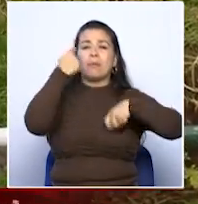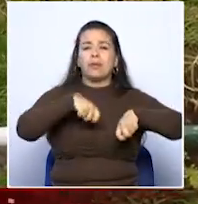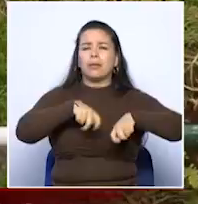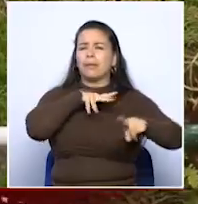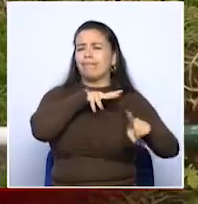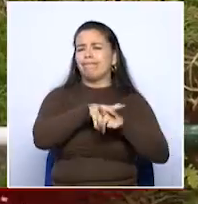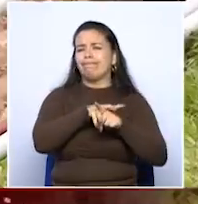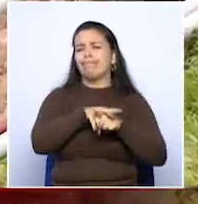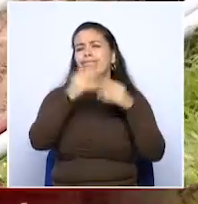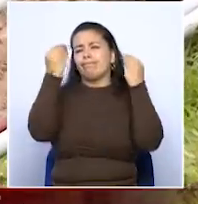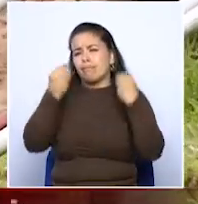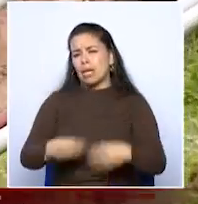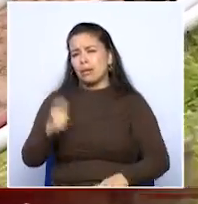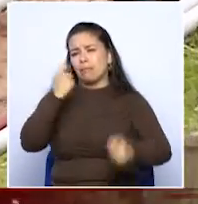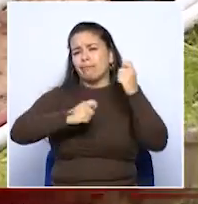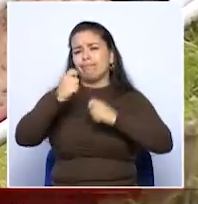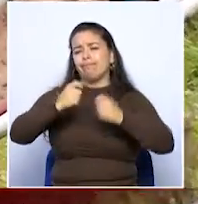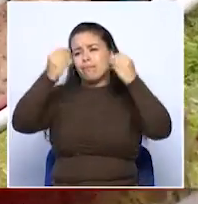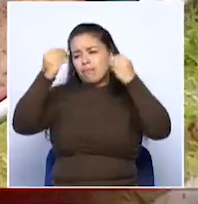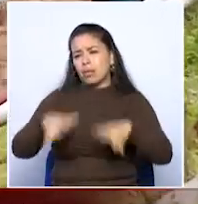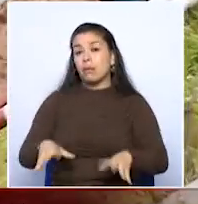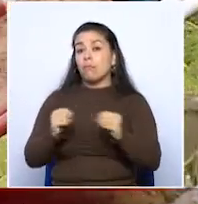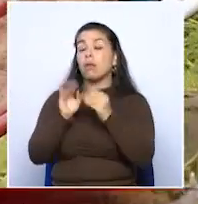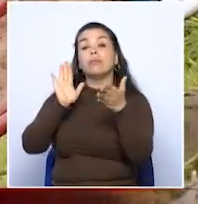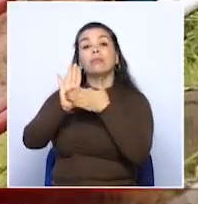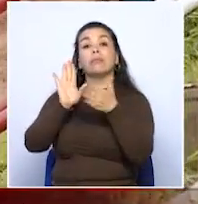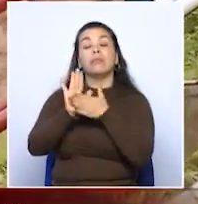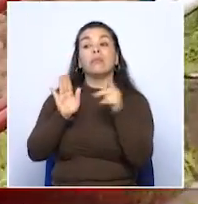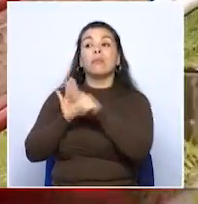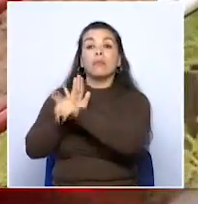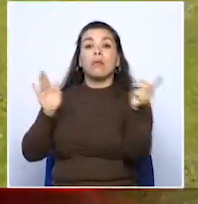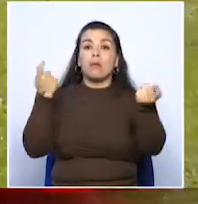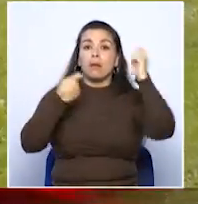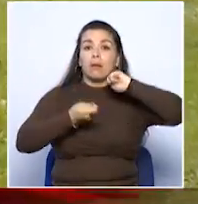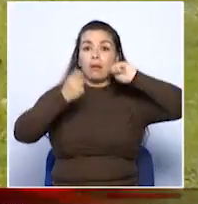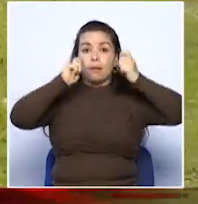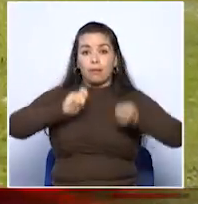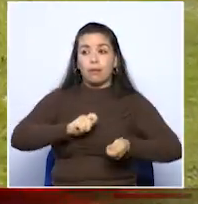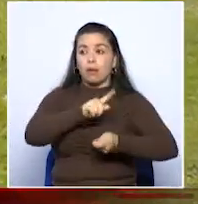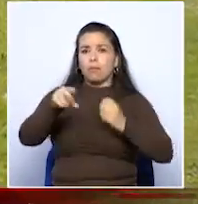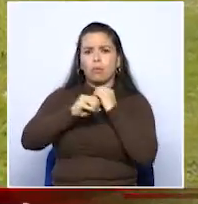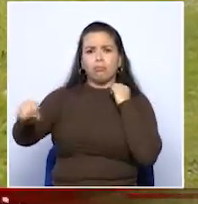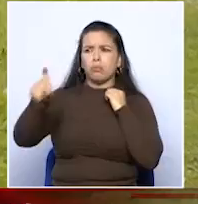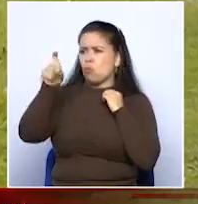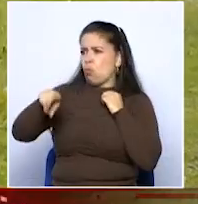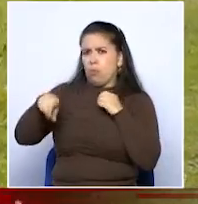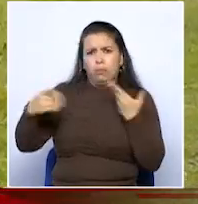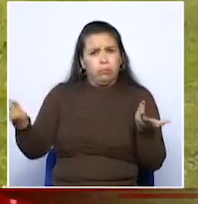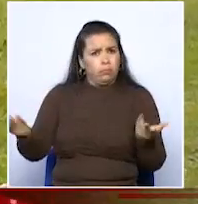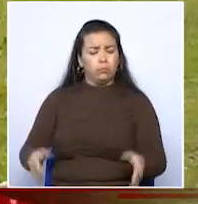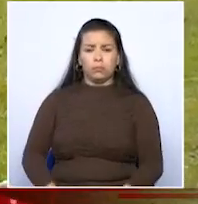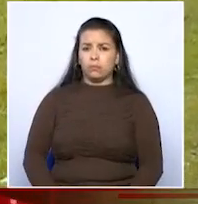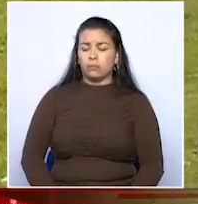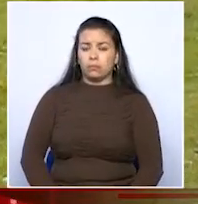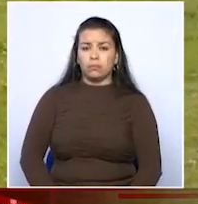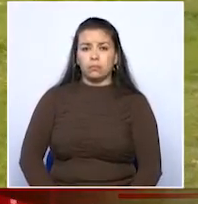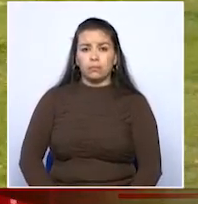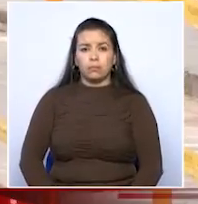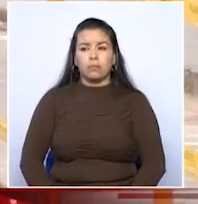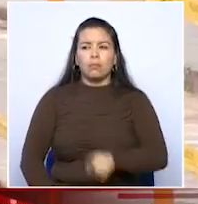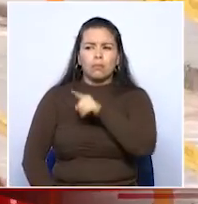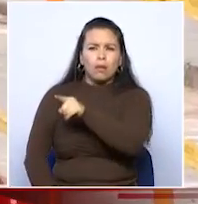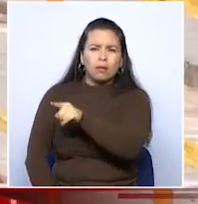reflejado en las pérdidas económicas. También argumentan que el cambio de tubería no es necesario en la sultana. Esto está